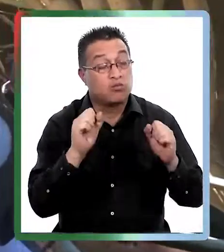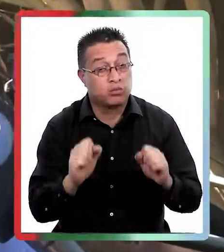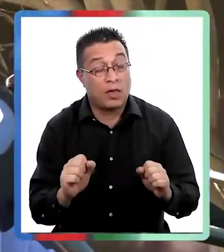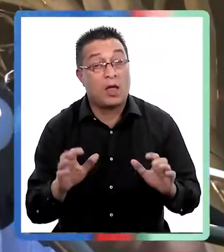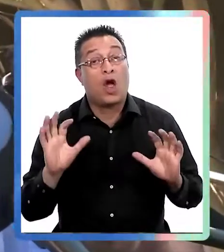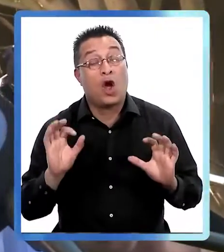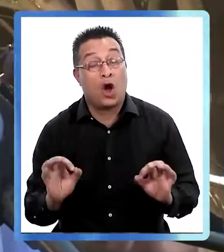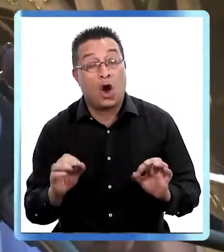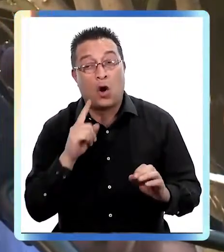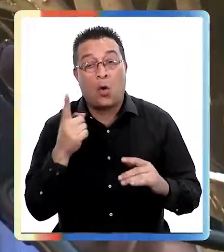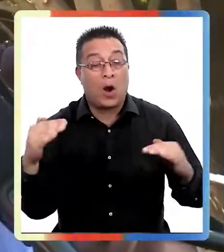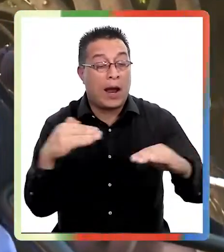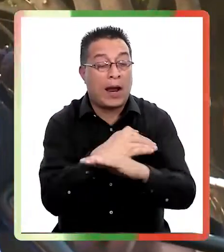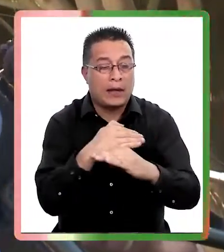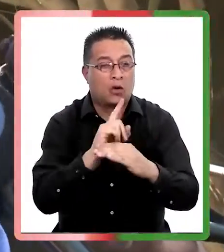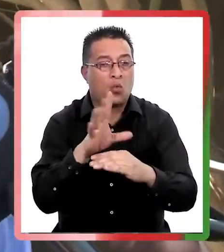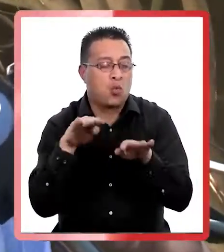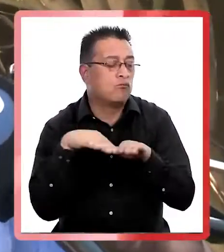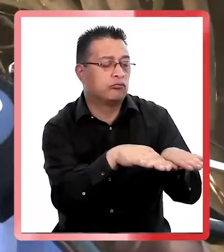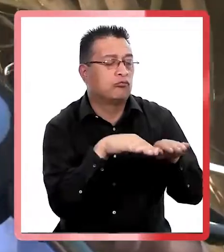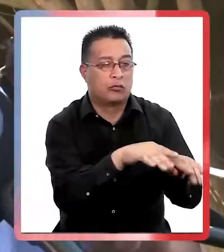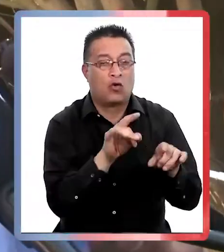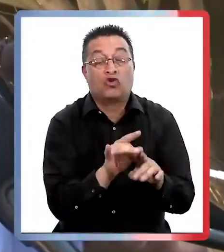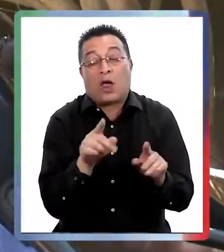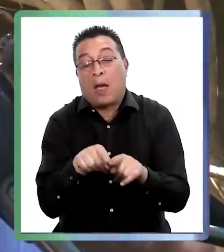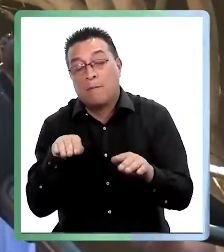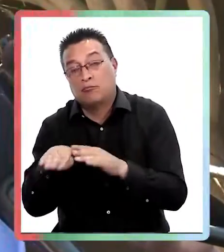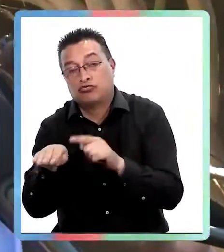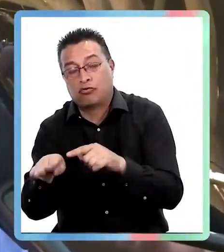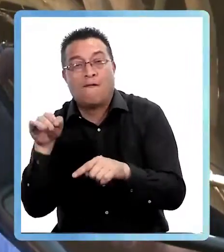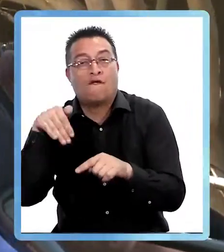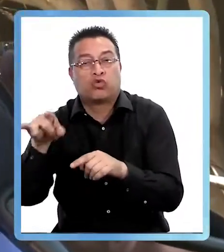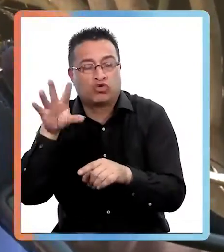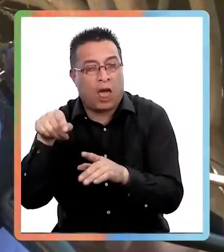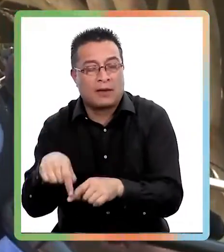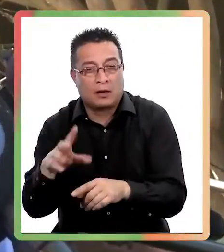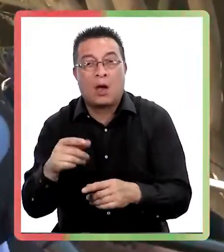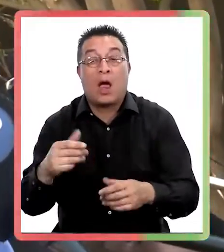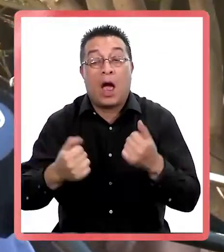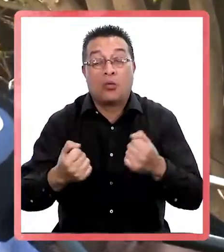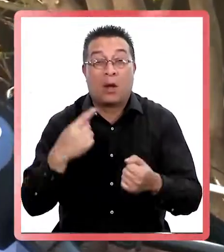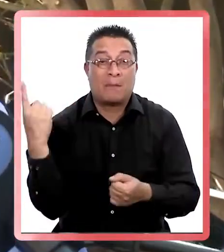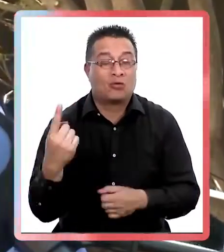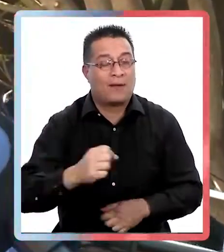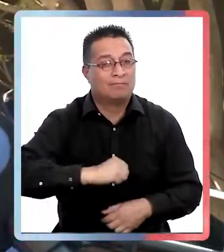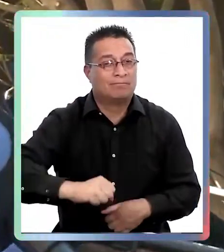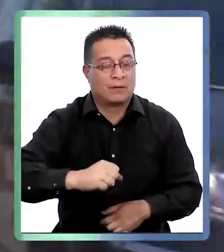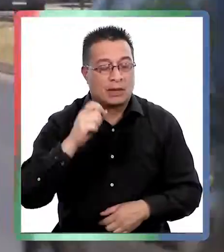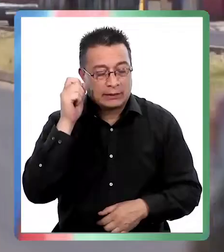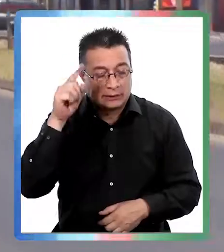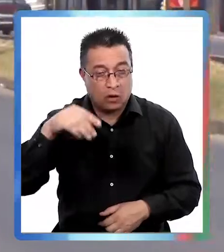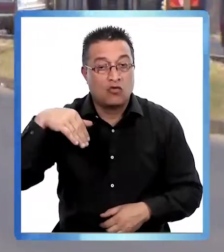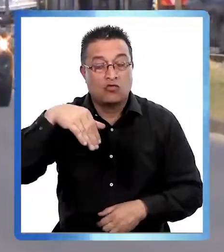respecto de unidireccionalidad de calles, vía exclusiva para el transporte público, desincentivo al transporte privado para poder saber